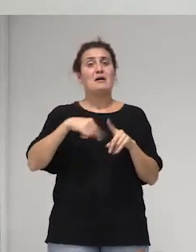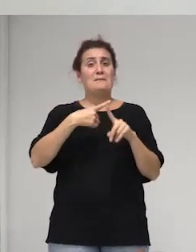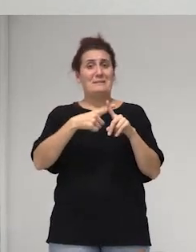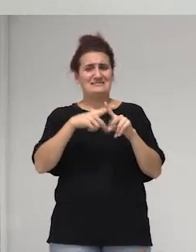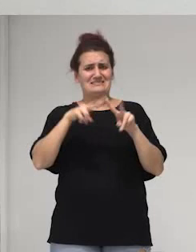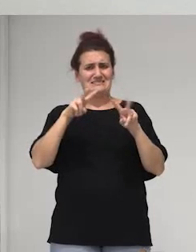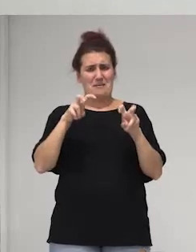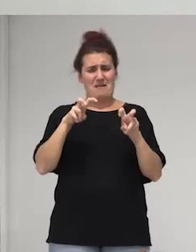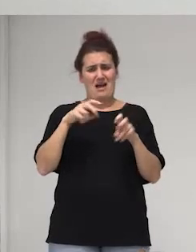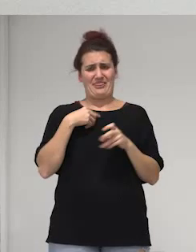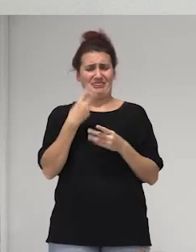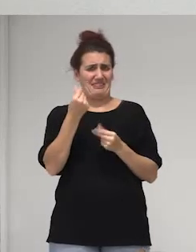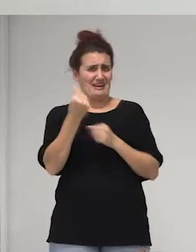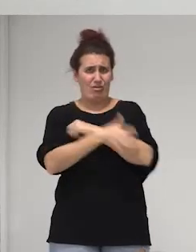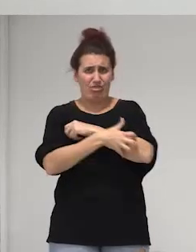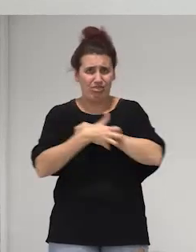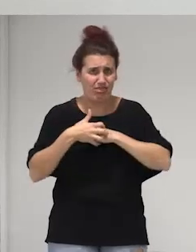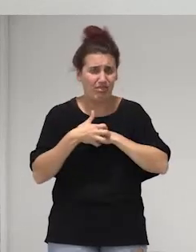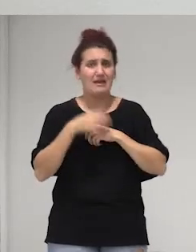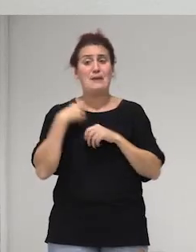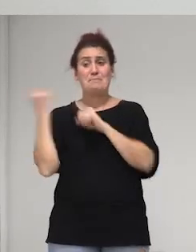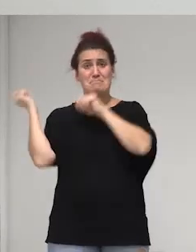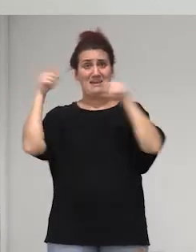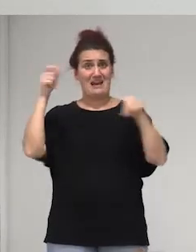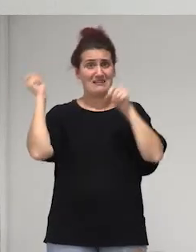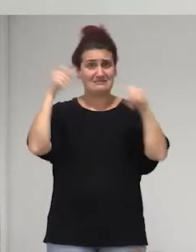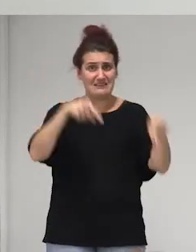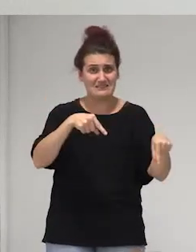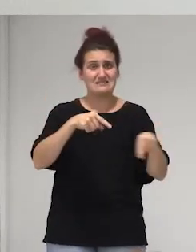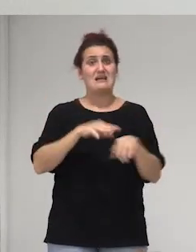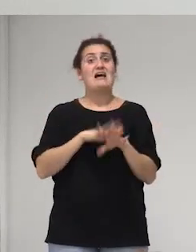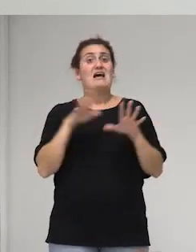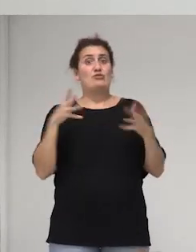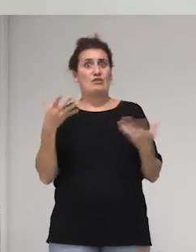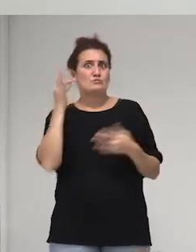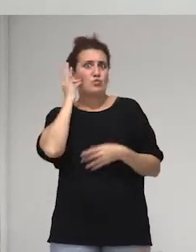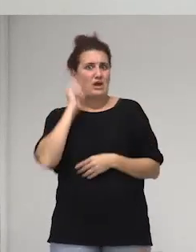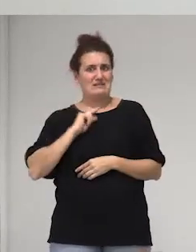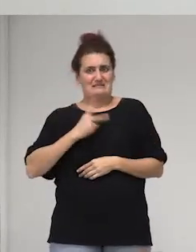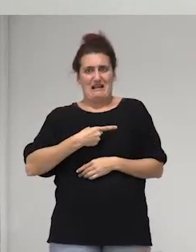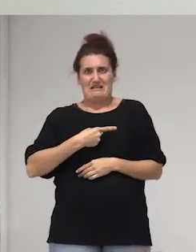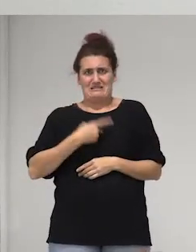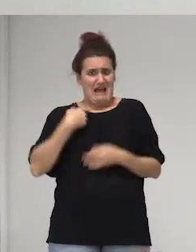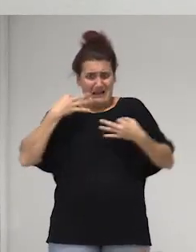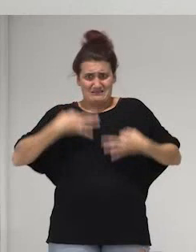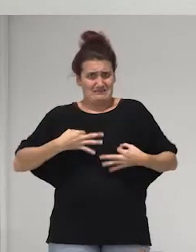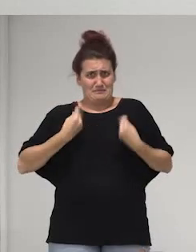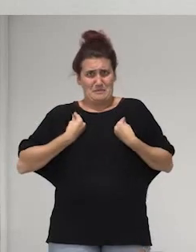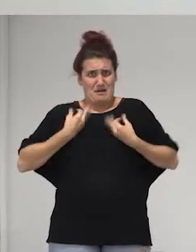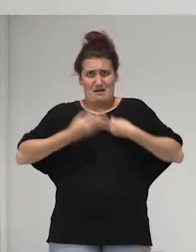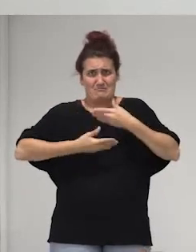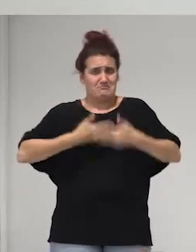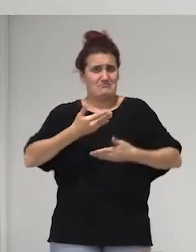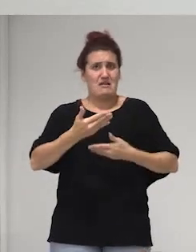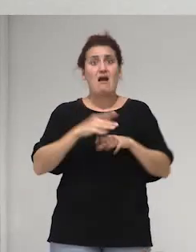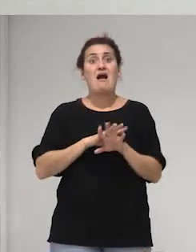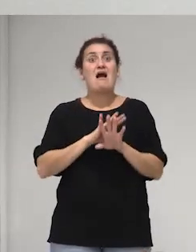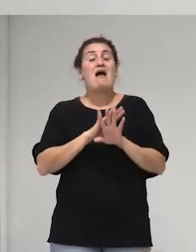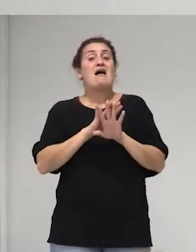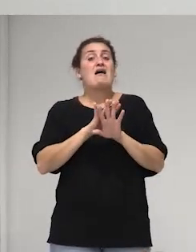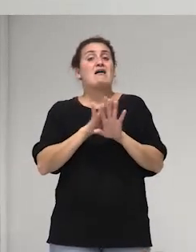medicidad migrantes y entonces las mujeres trans estábamos así verdad claro porque